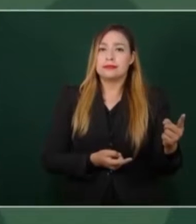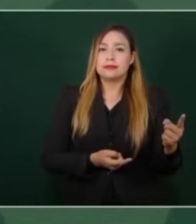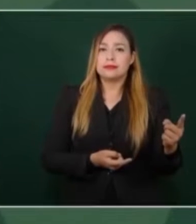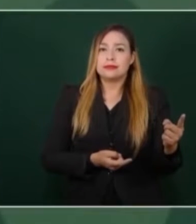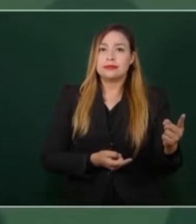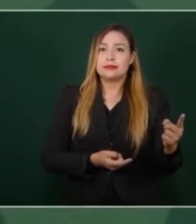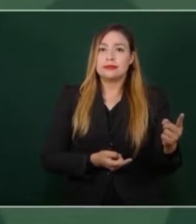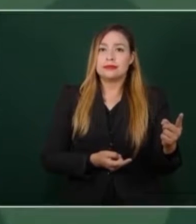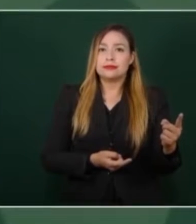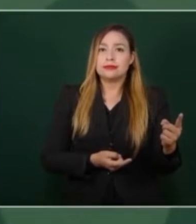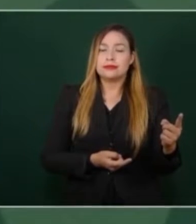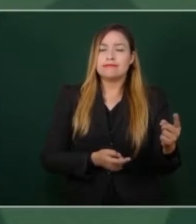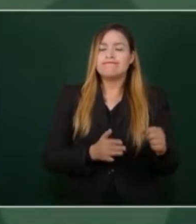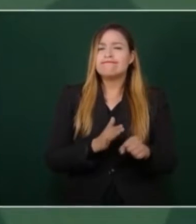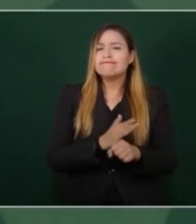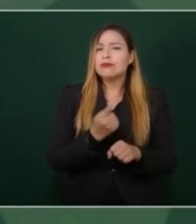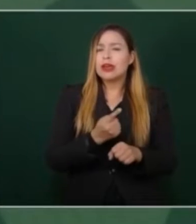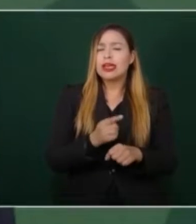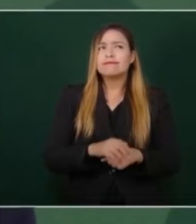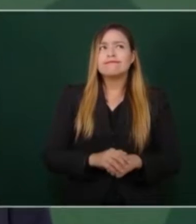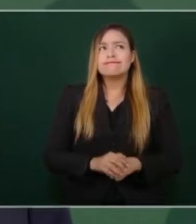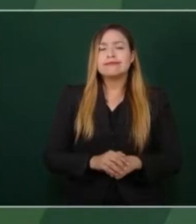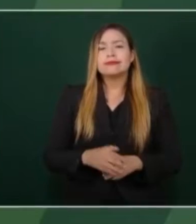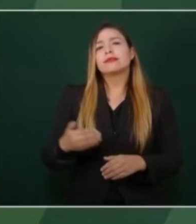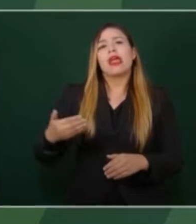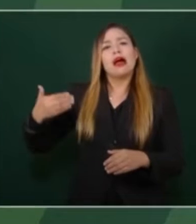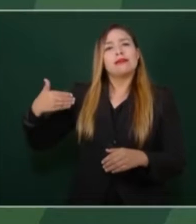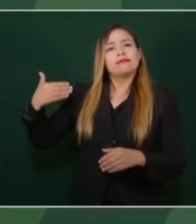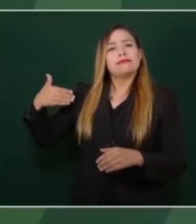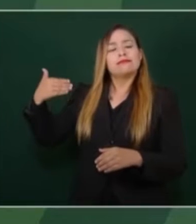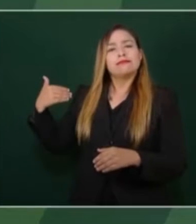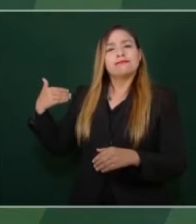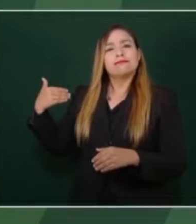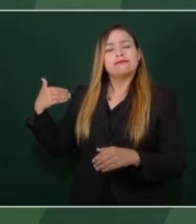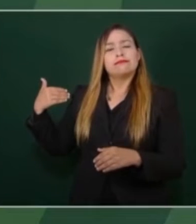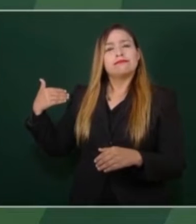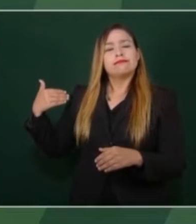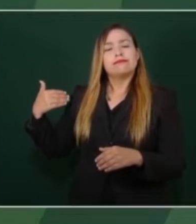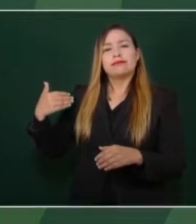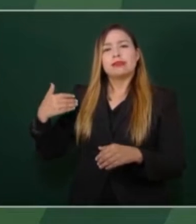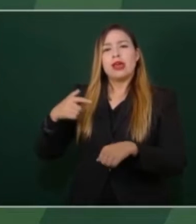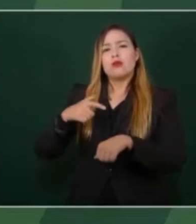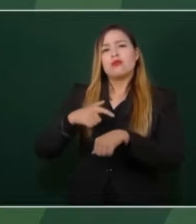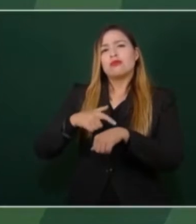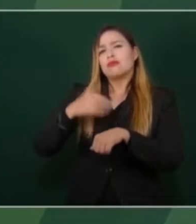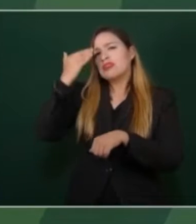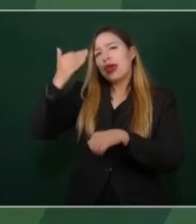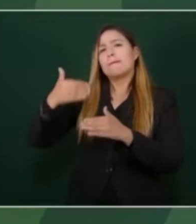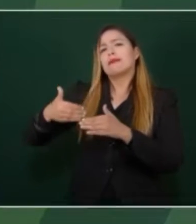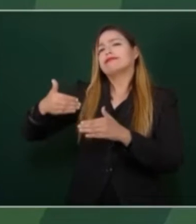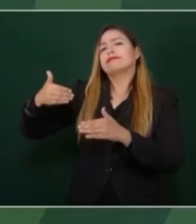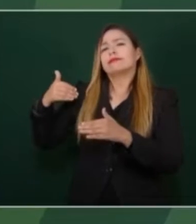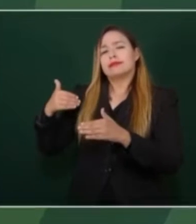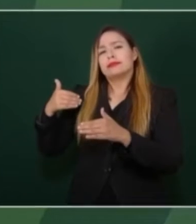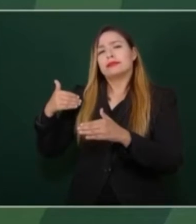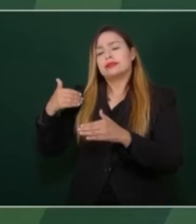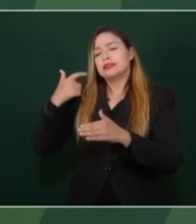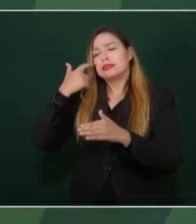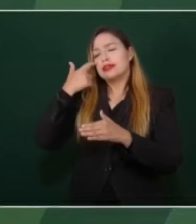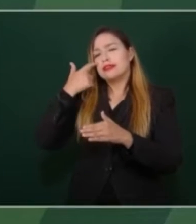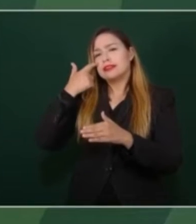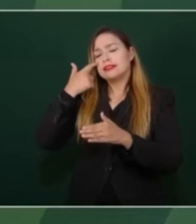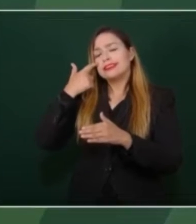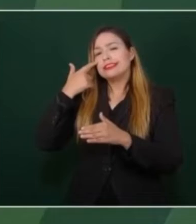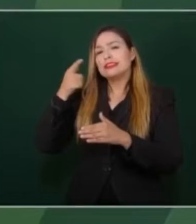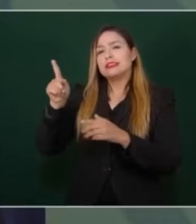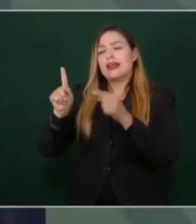porque en los últimos tiempos se afectó